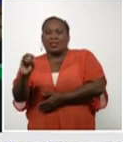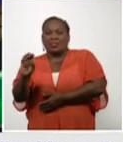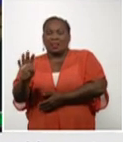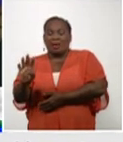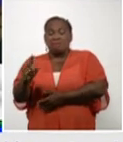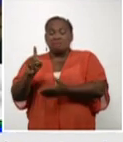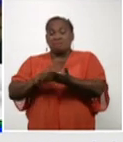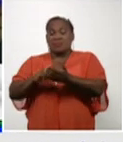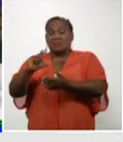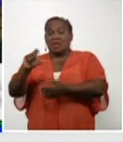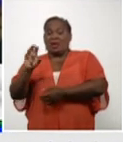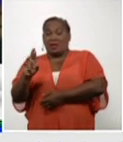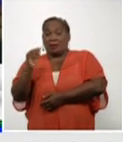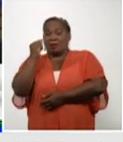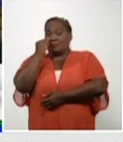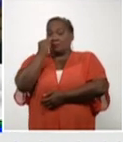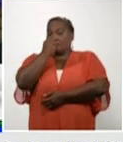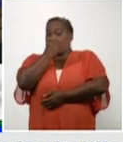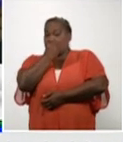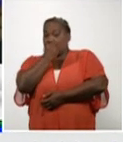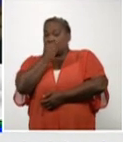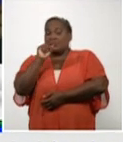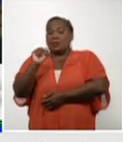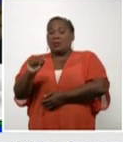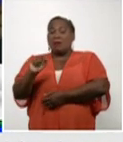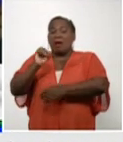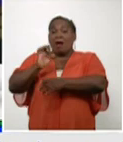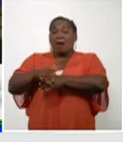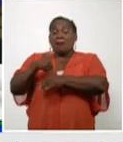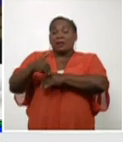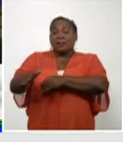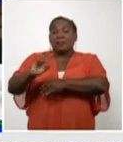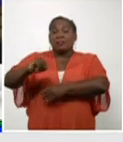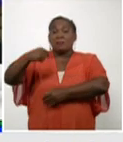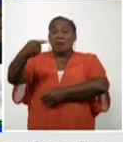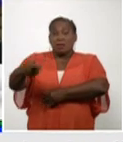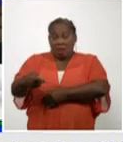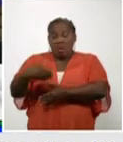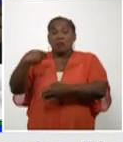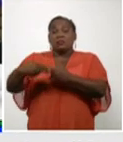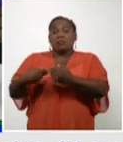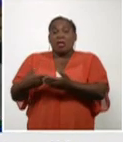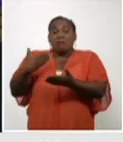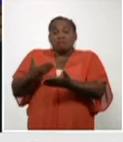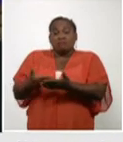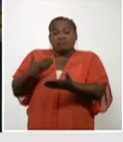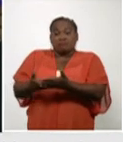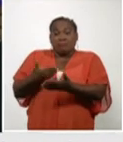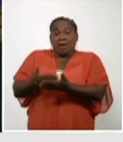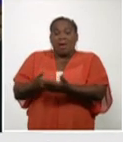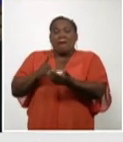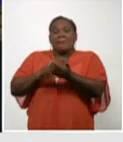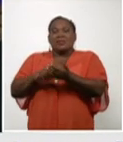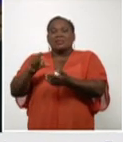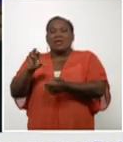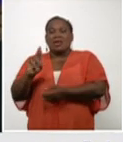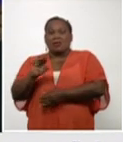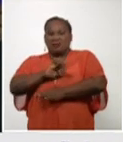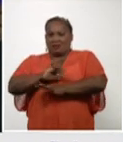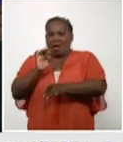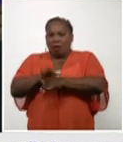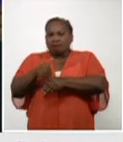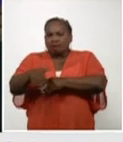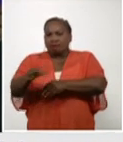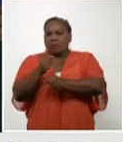certificando esta institución y a partir de mañana se realizará el ensayo clínico de las muestras de PCR. A propósito, nuestra provincia